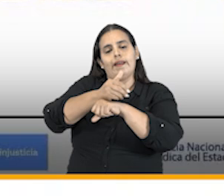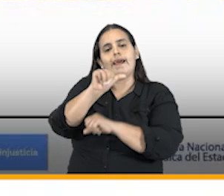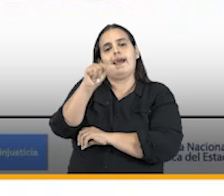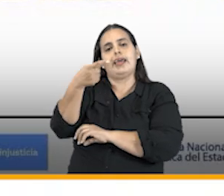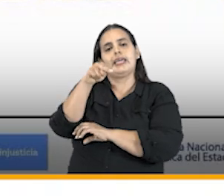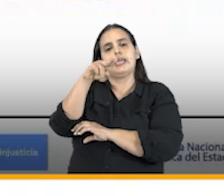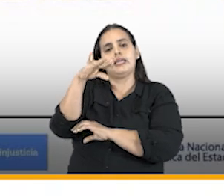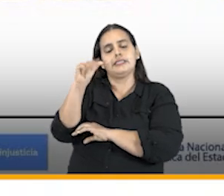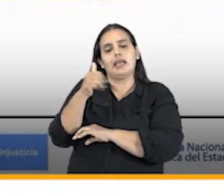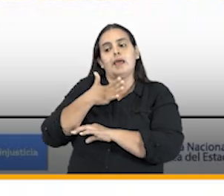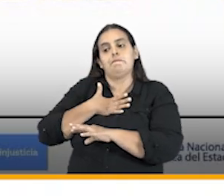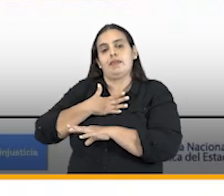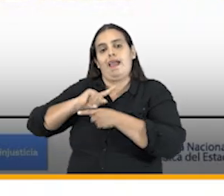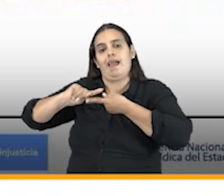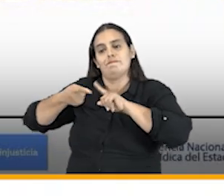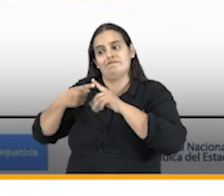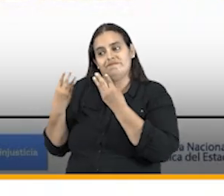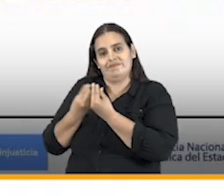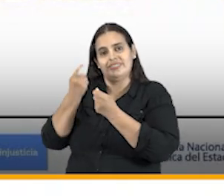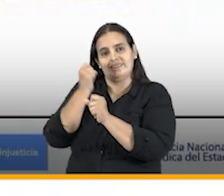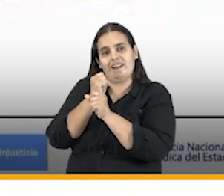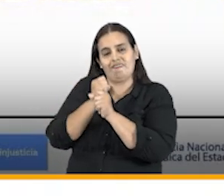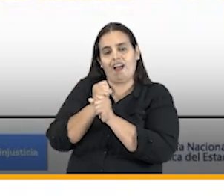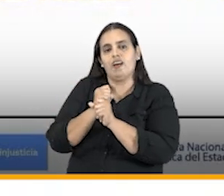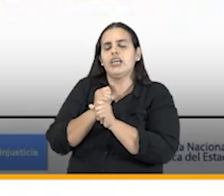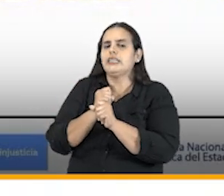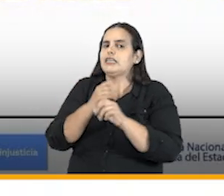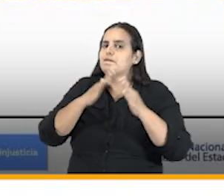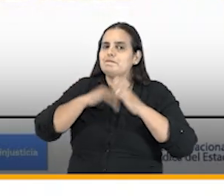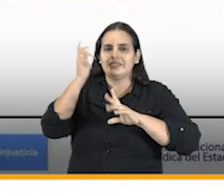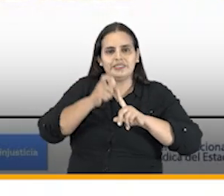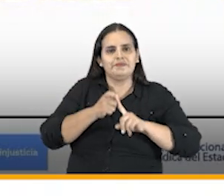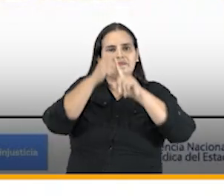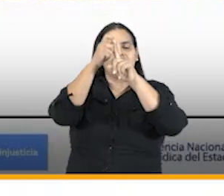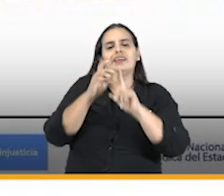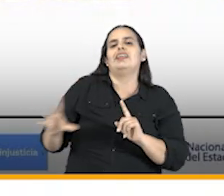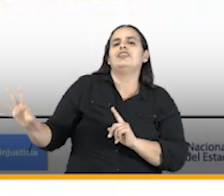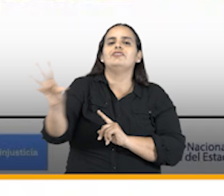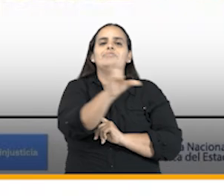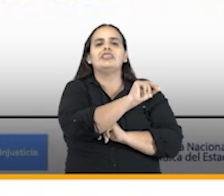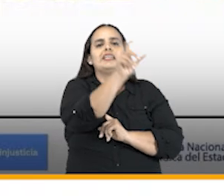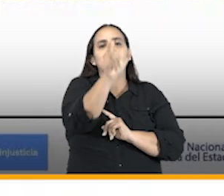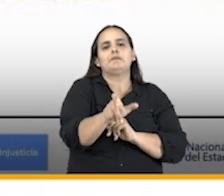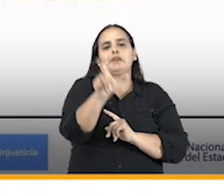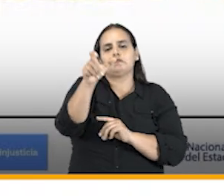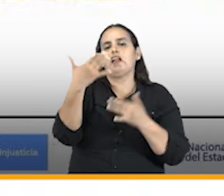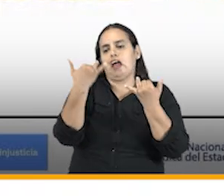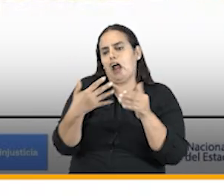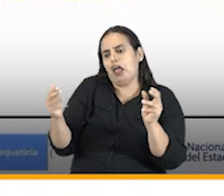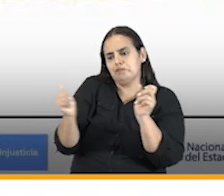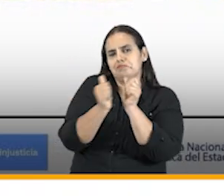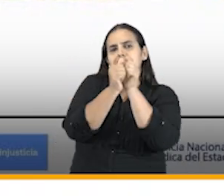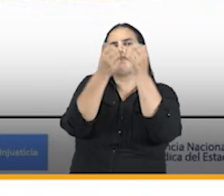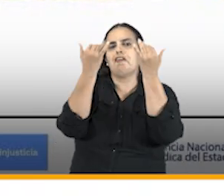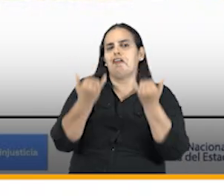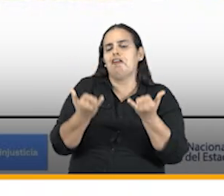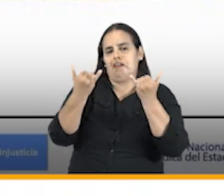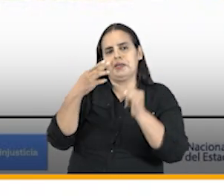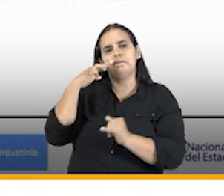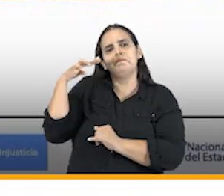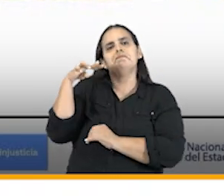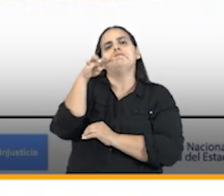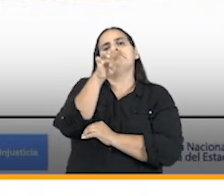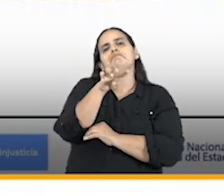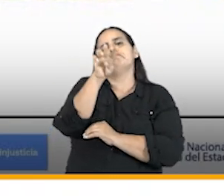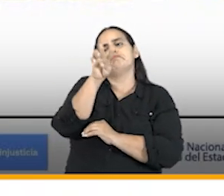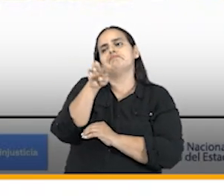la agencia a mis colegas y de manera muy especial a todas las personas que nos acompañan hoy en